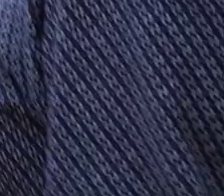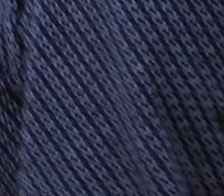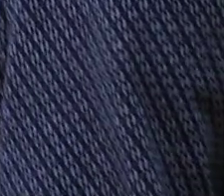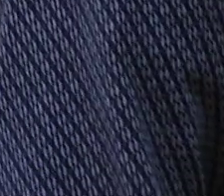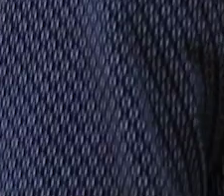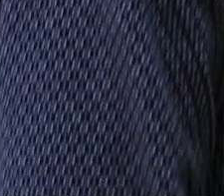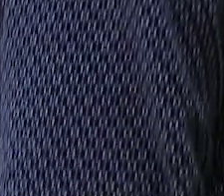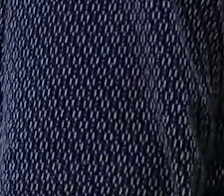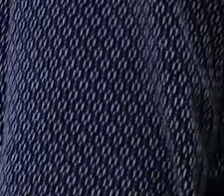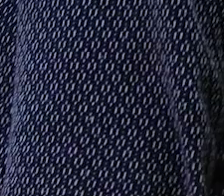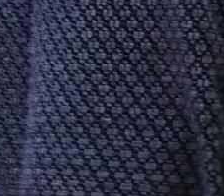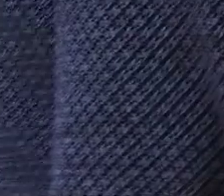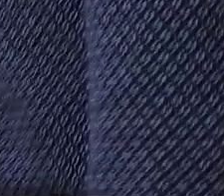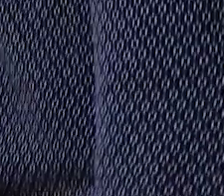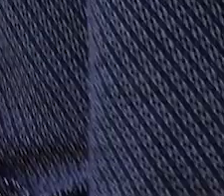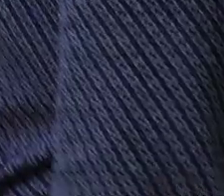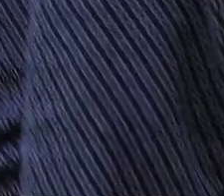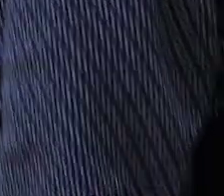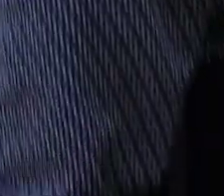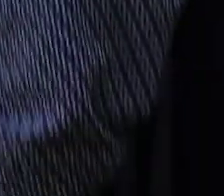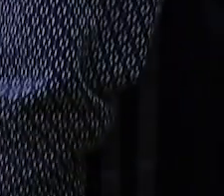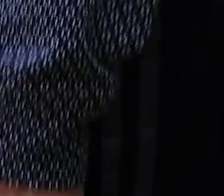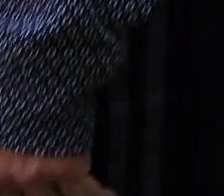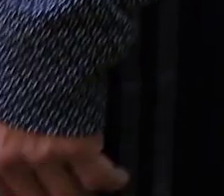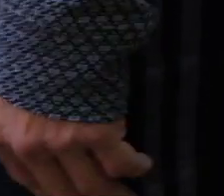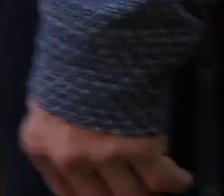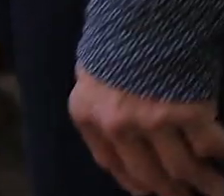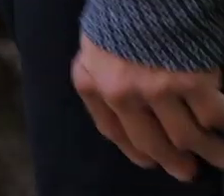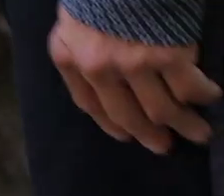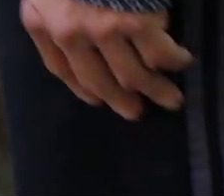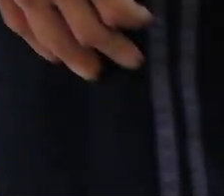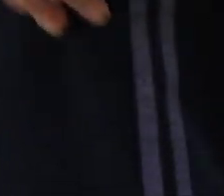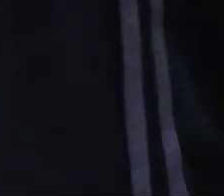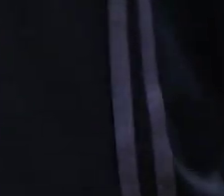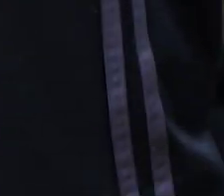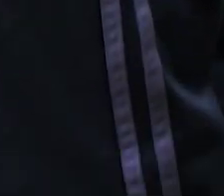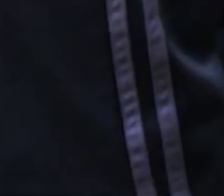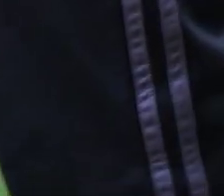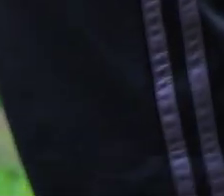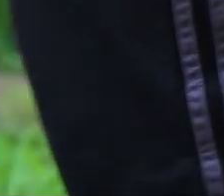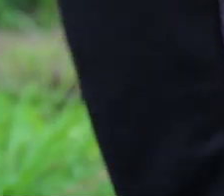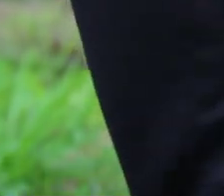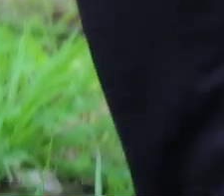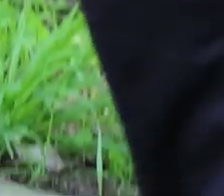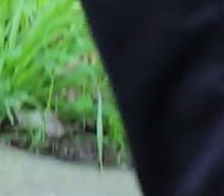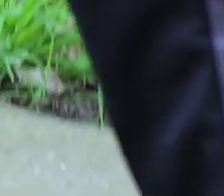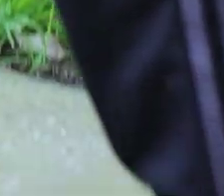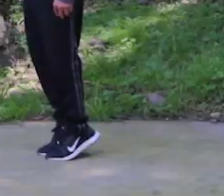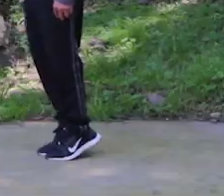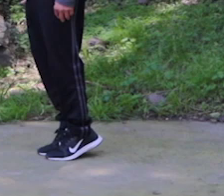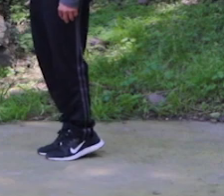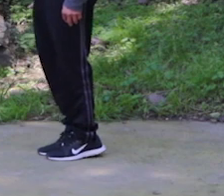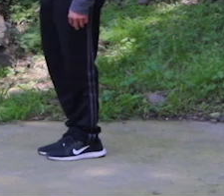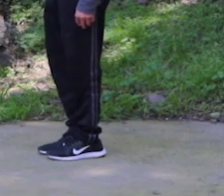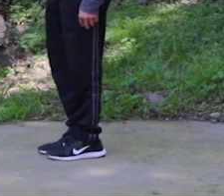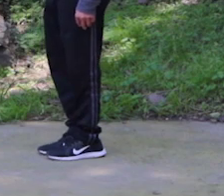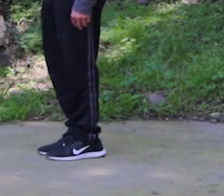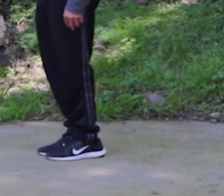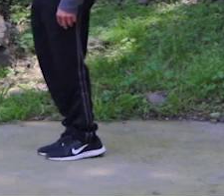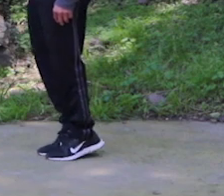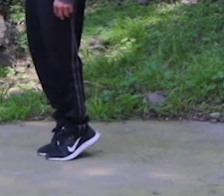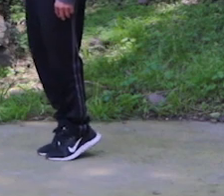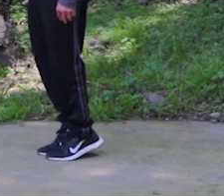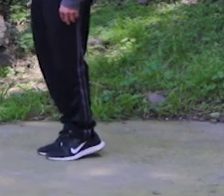Sin flexionar las rodillas. Nada más vamos a elevar exacto nuestros talones. Bien hecho. Exactamente. Ese es.